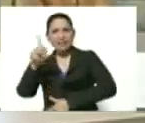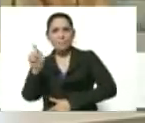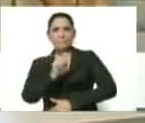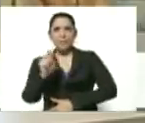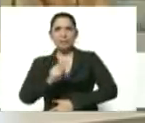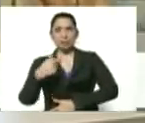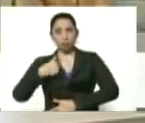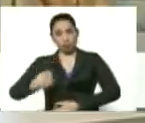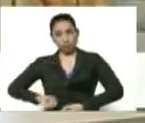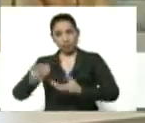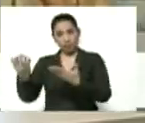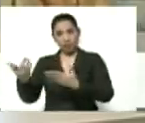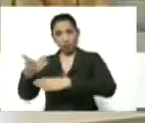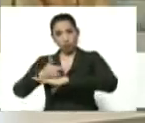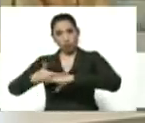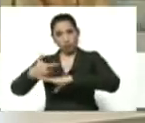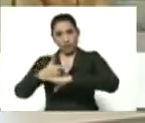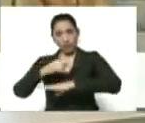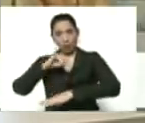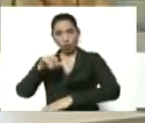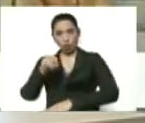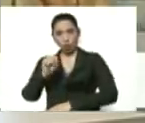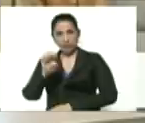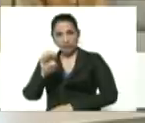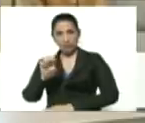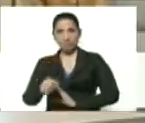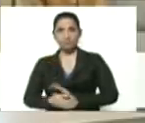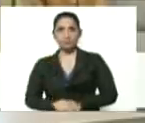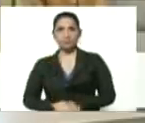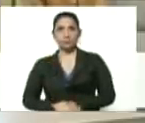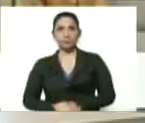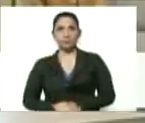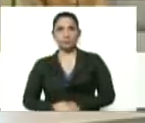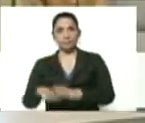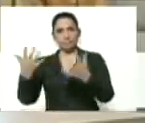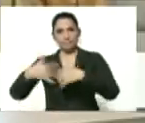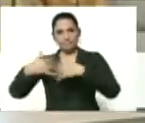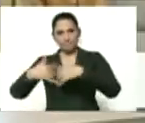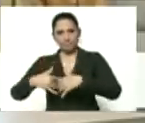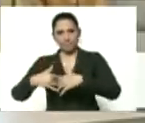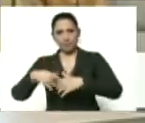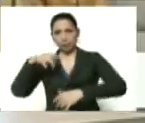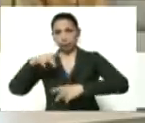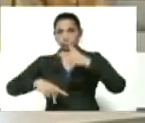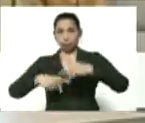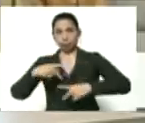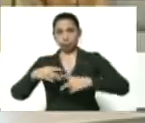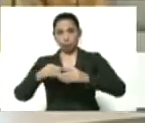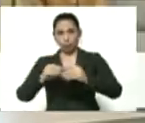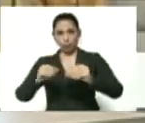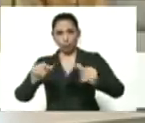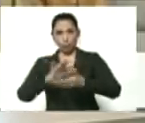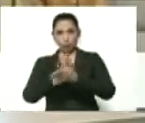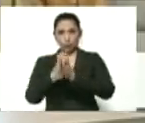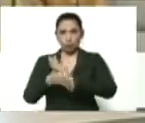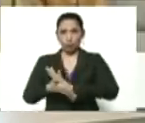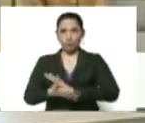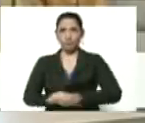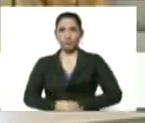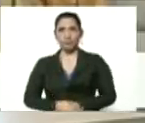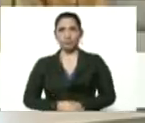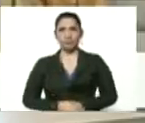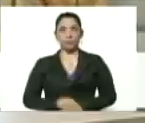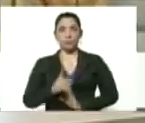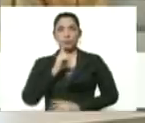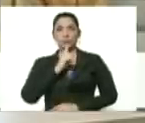entregué al gobernador José Vázquez una planta procesadora de harina de maíz precocido que